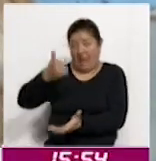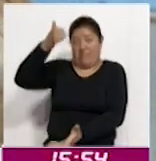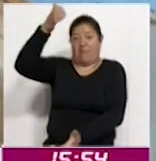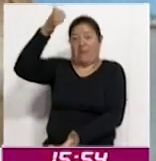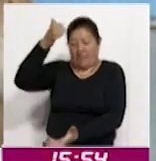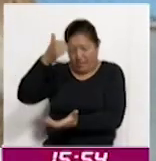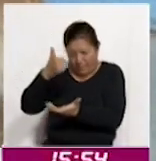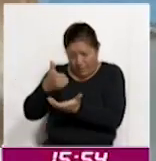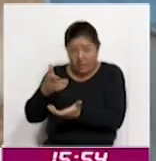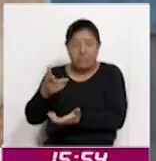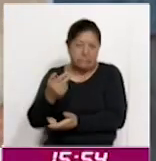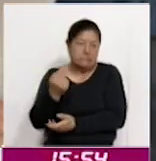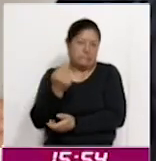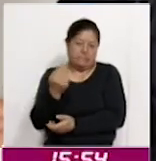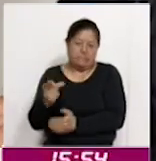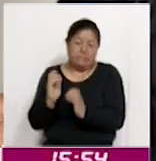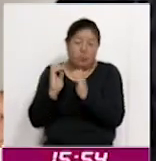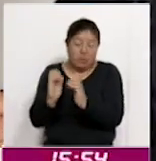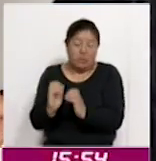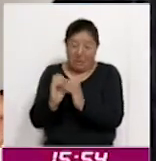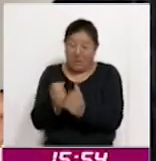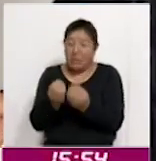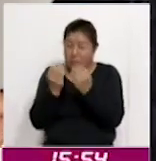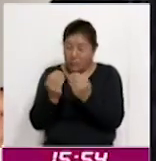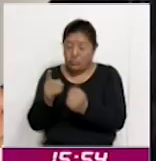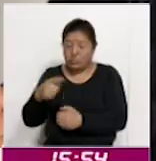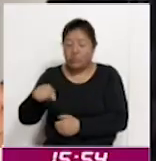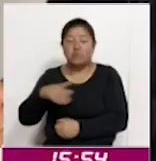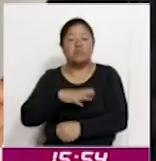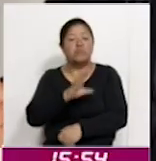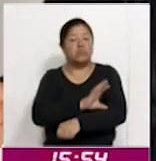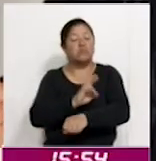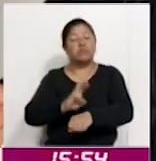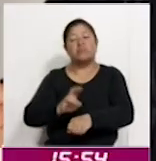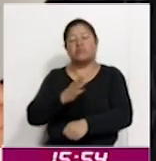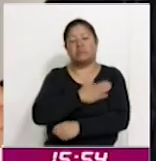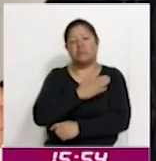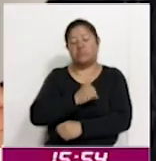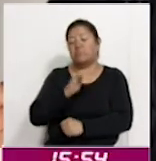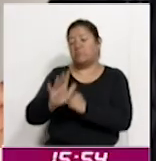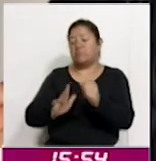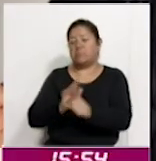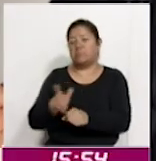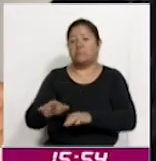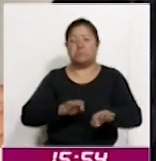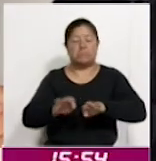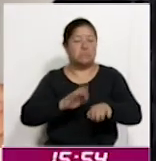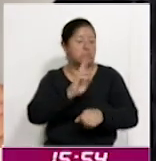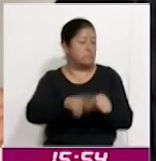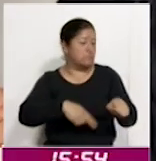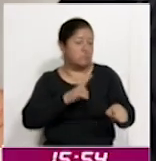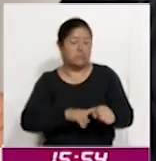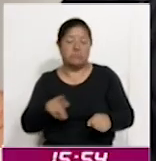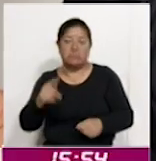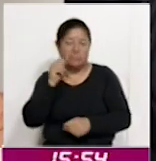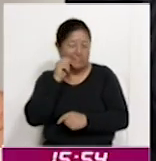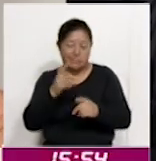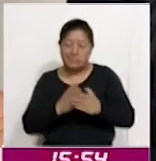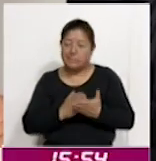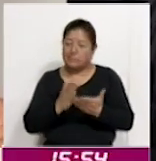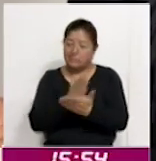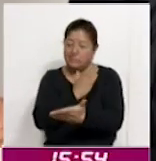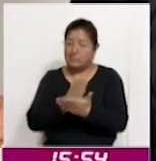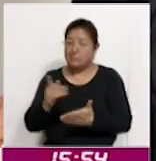pues requieren ciertas circunstancias de cuidado. Comentarles que la Coordinación de Bienestar Animal va a estar laburando de manera normal, independientemente del horario